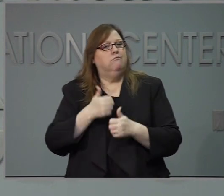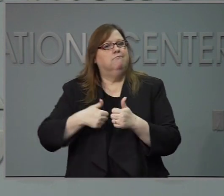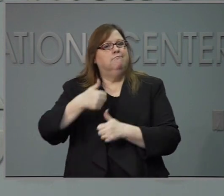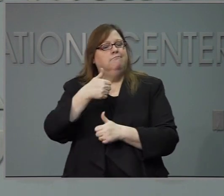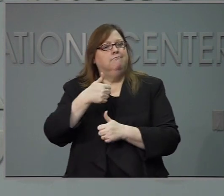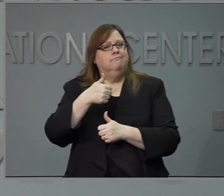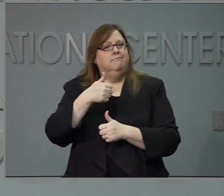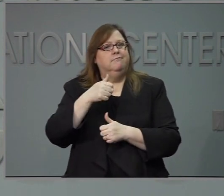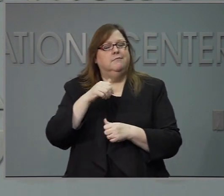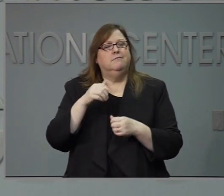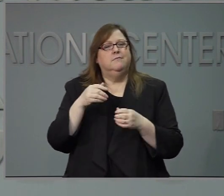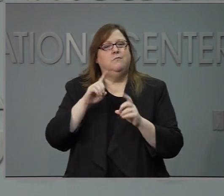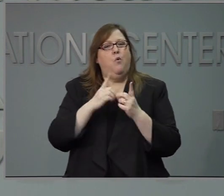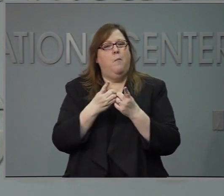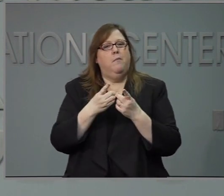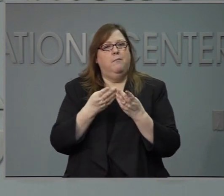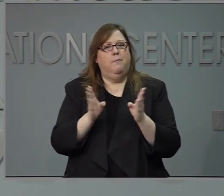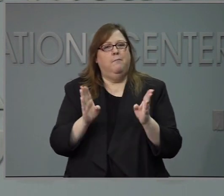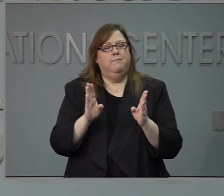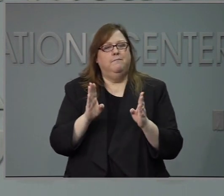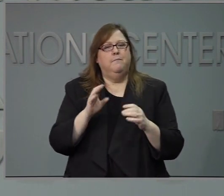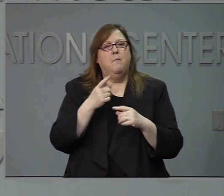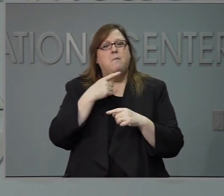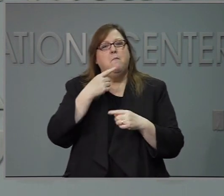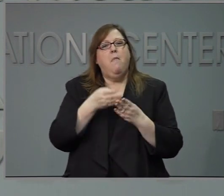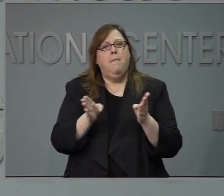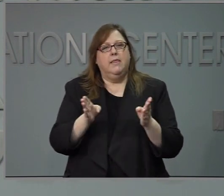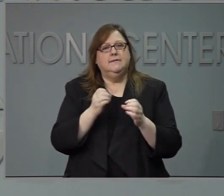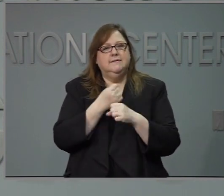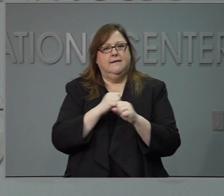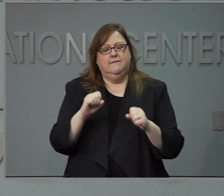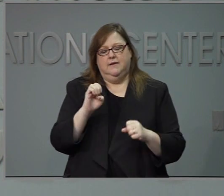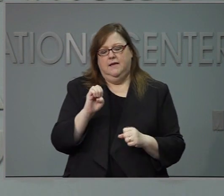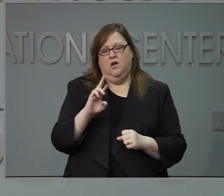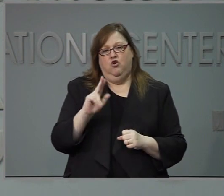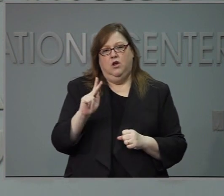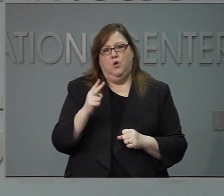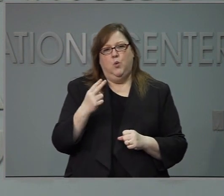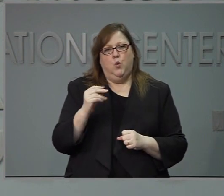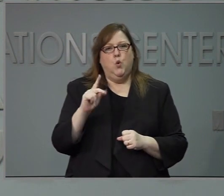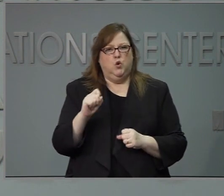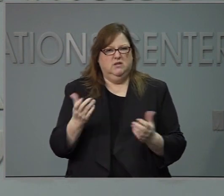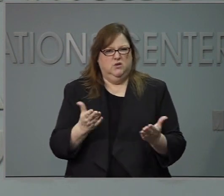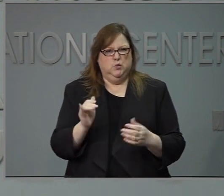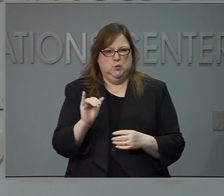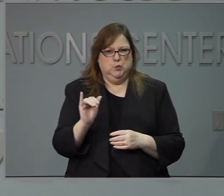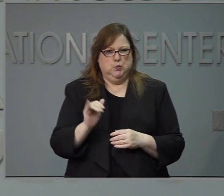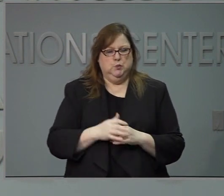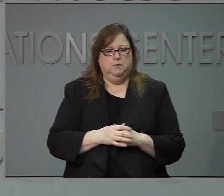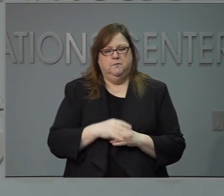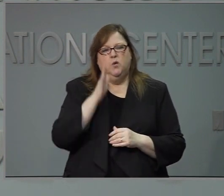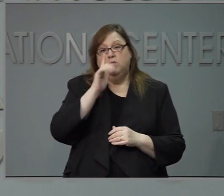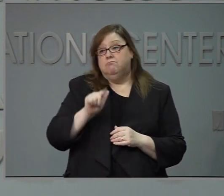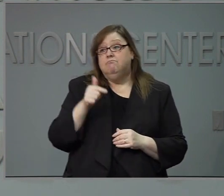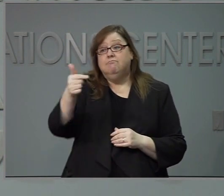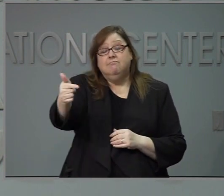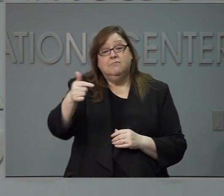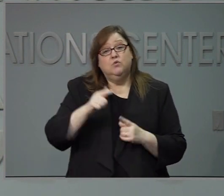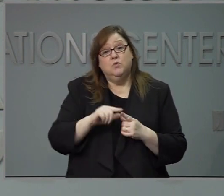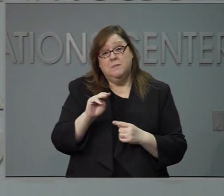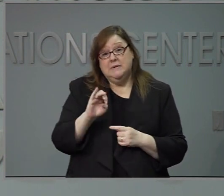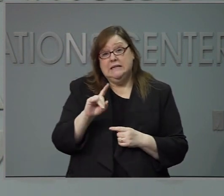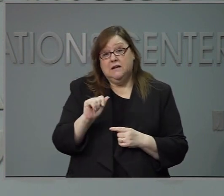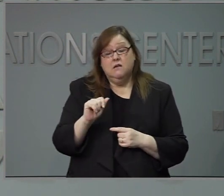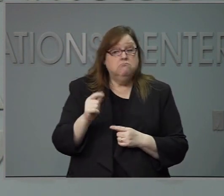a permitir preguntas si tienen. Por favor, identifíquense. Y también la organización para la que trabaja.